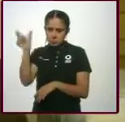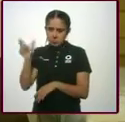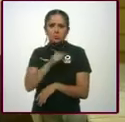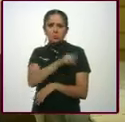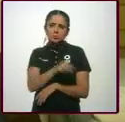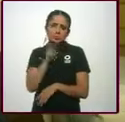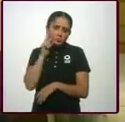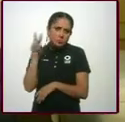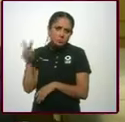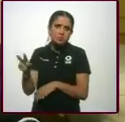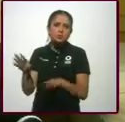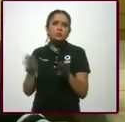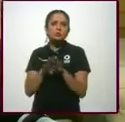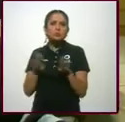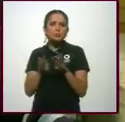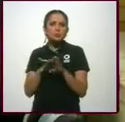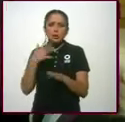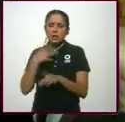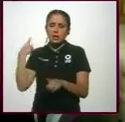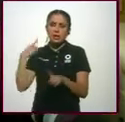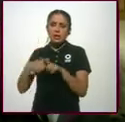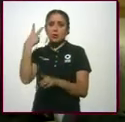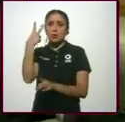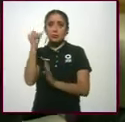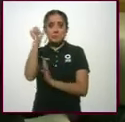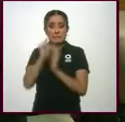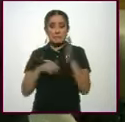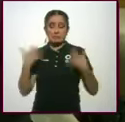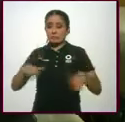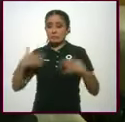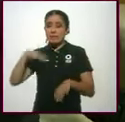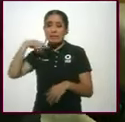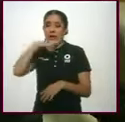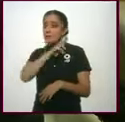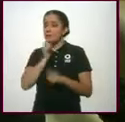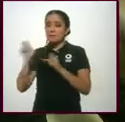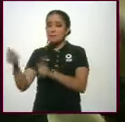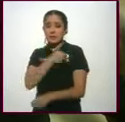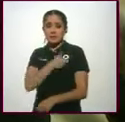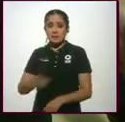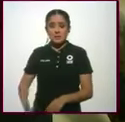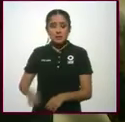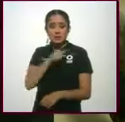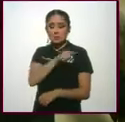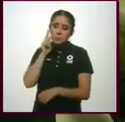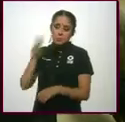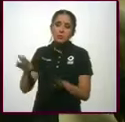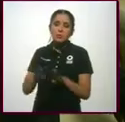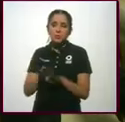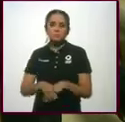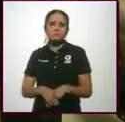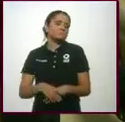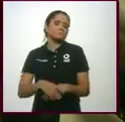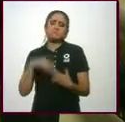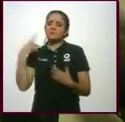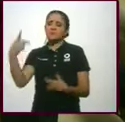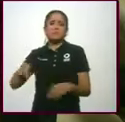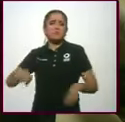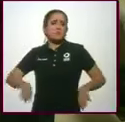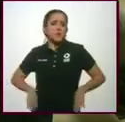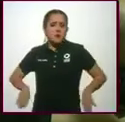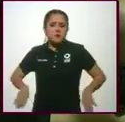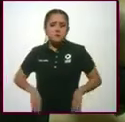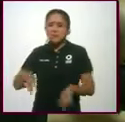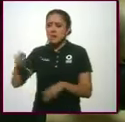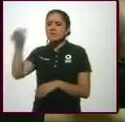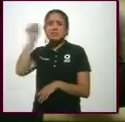estos dos tórridos meses y rápidos meses que ya pasaron? Pues muy a su estilo. Andrés siempre es echado